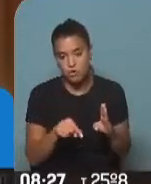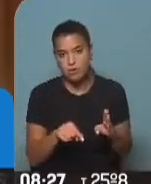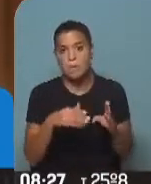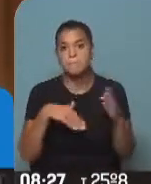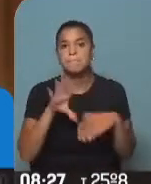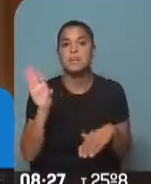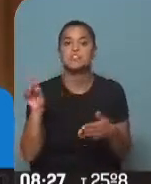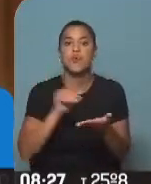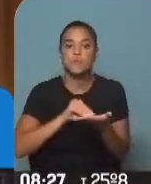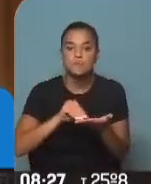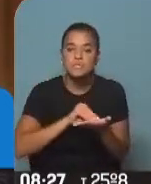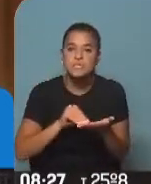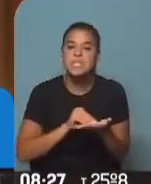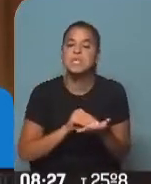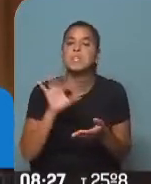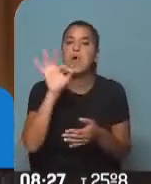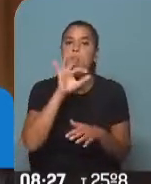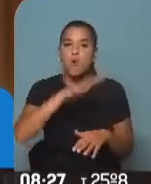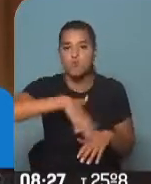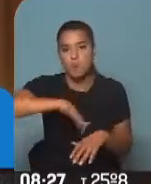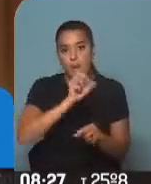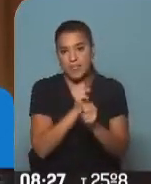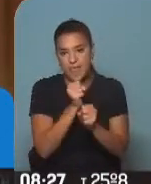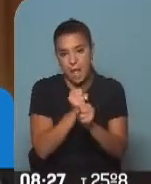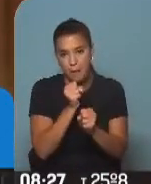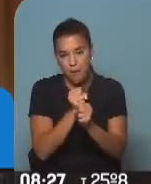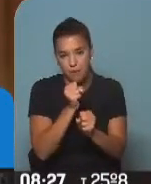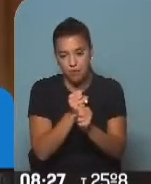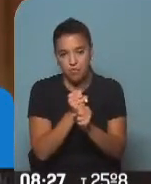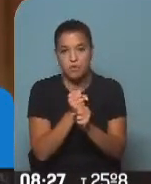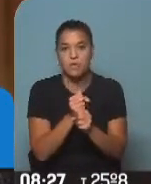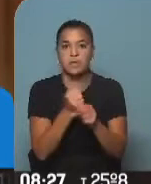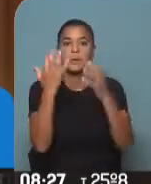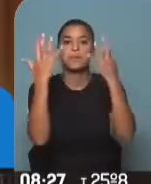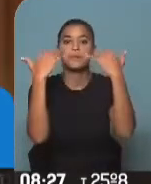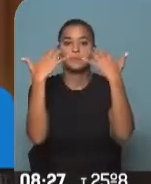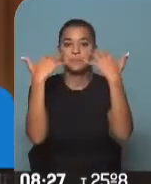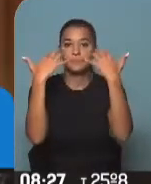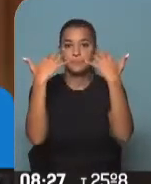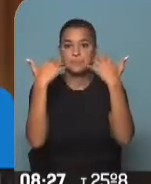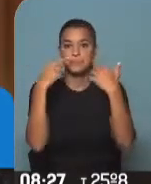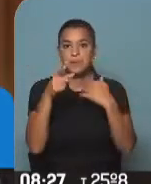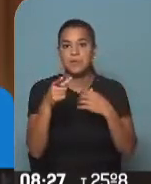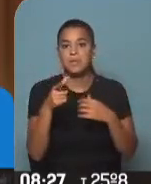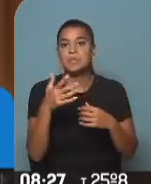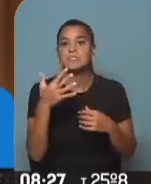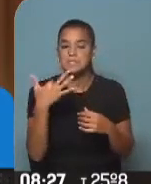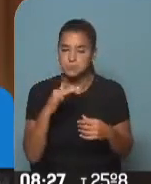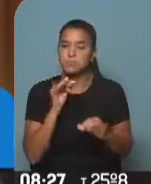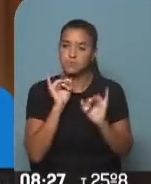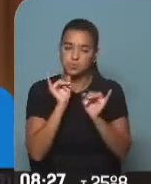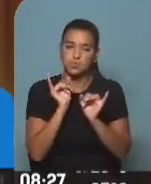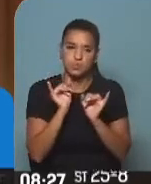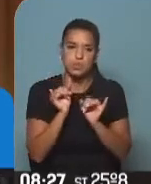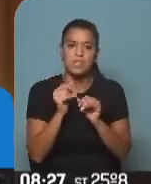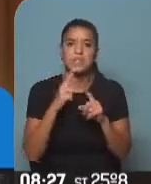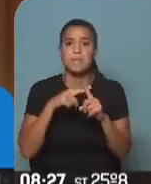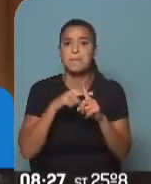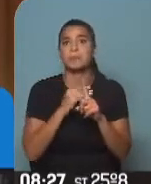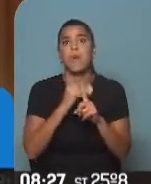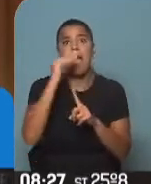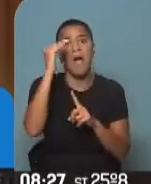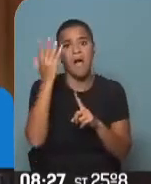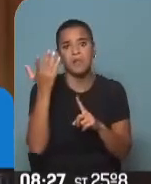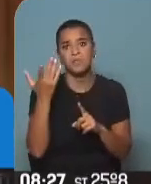oficinas, en los lugares de trabajo. El aire acondicionado debe usarse, ya que las altas temperaturas